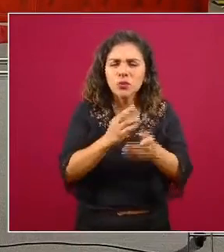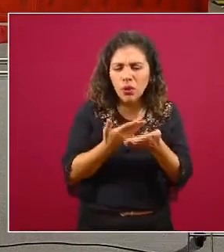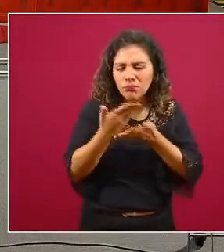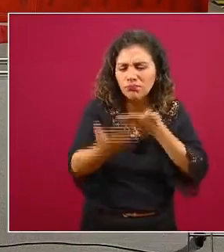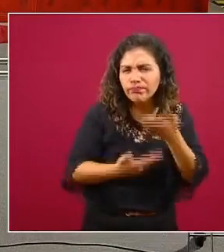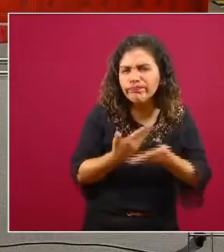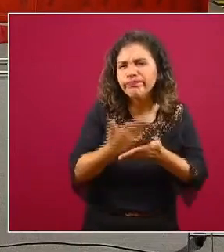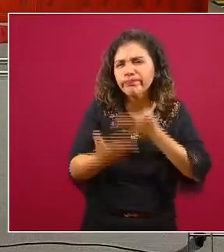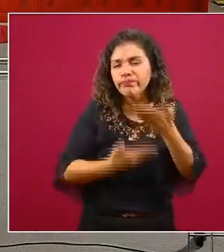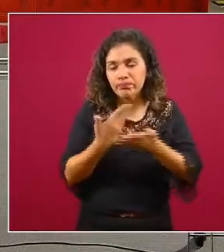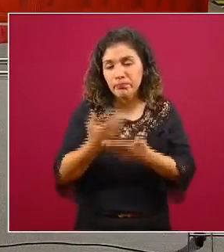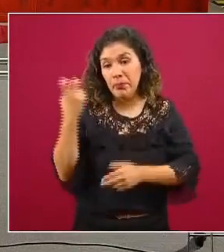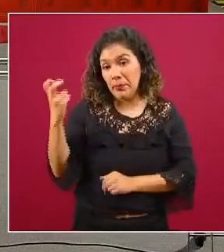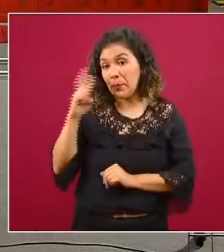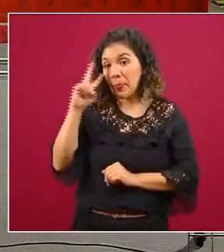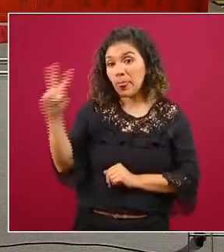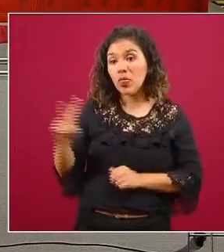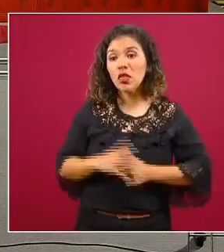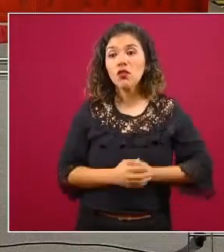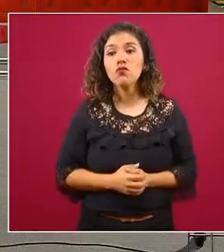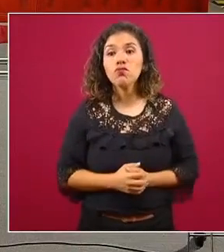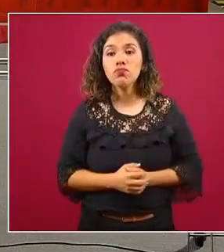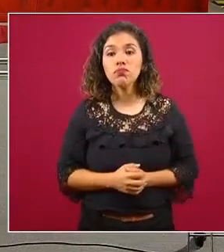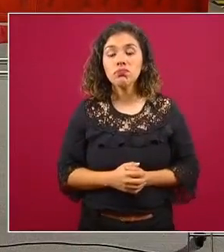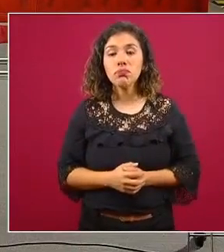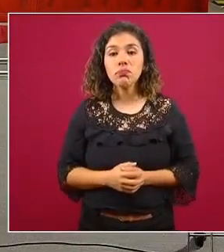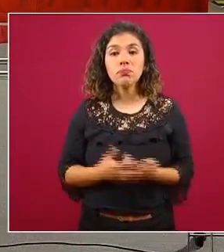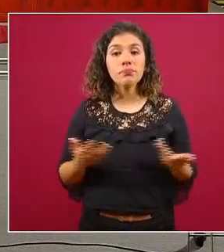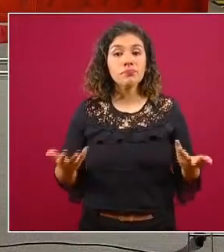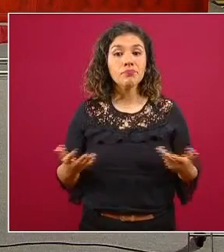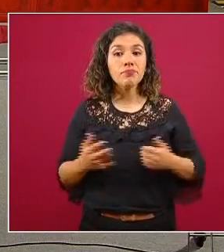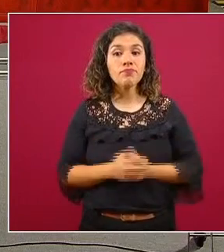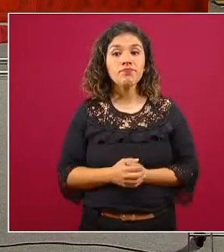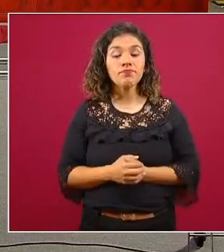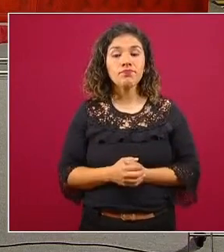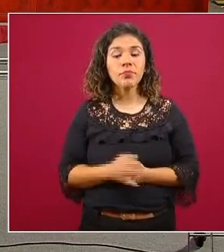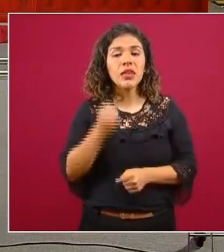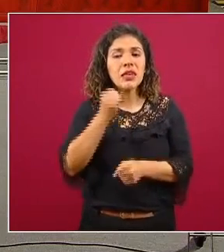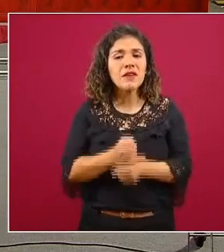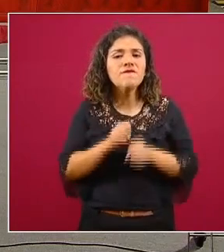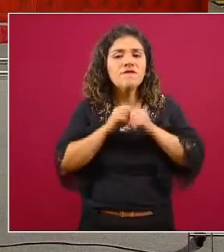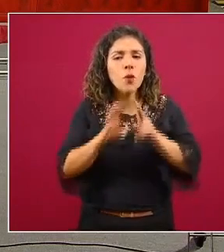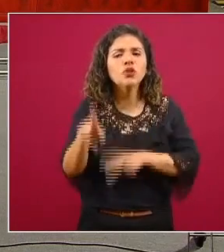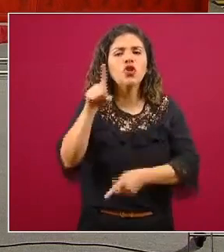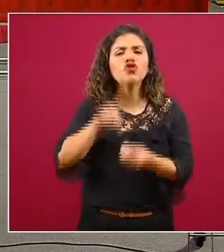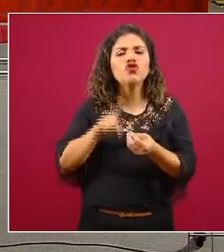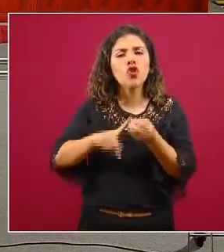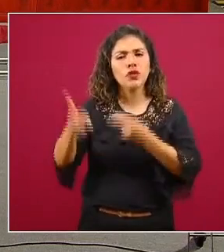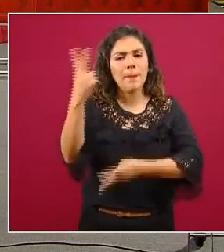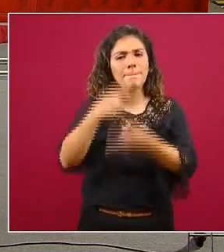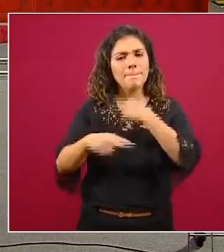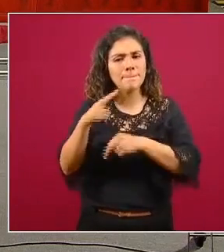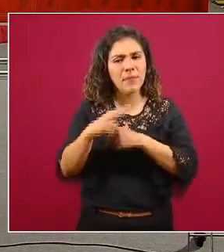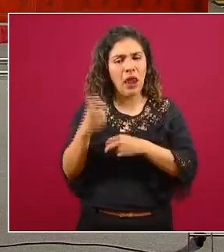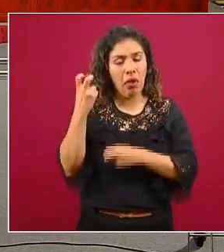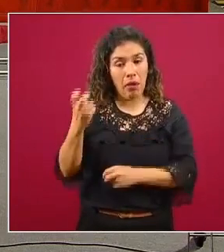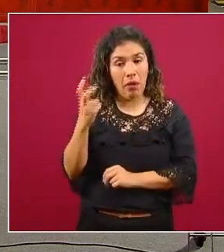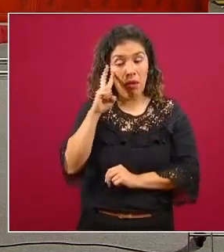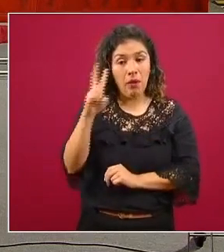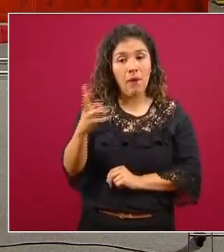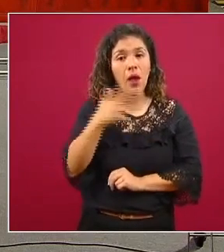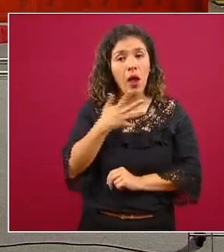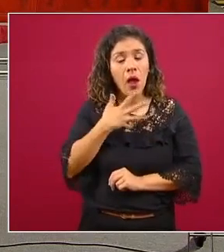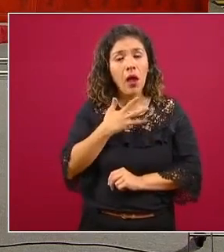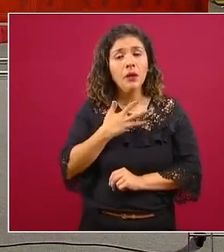viendo y venir a mostrárselos si me das la siguiente por favor entonces bueno entre las fuentes de información que ustedes verán